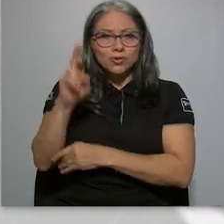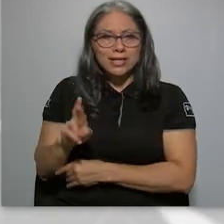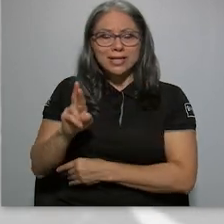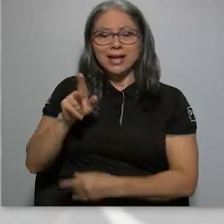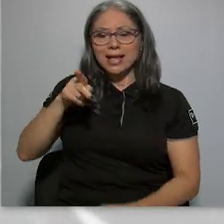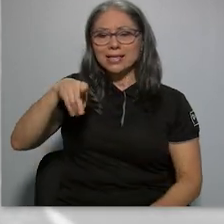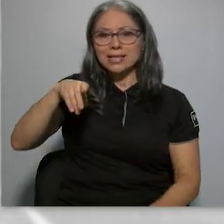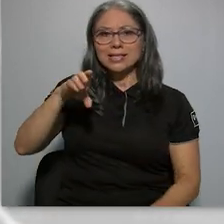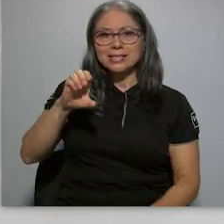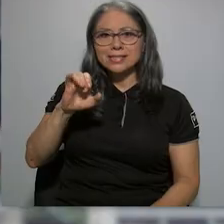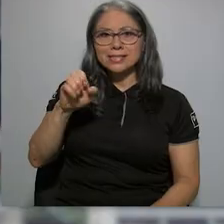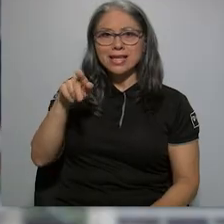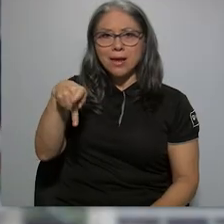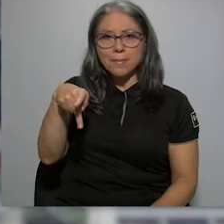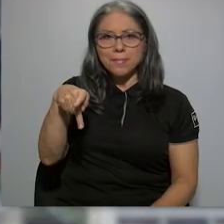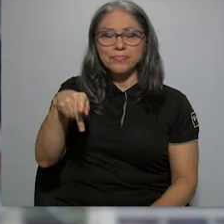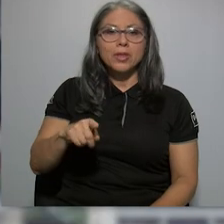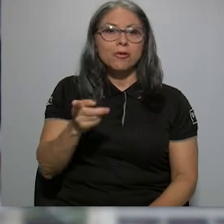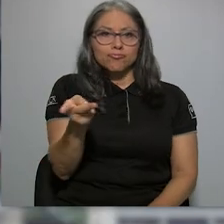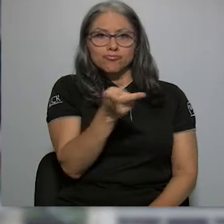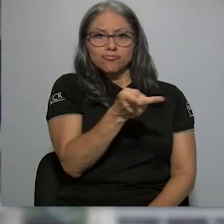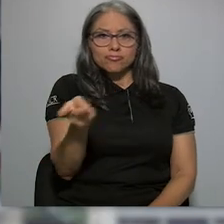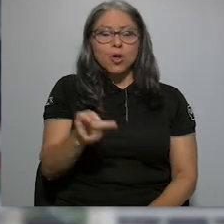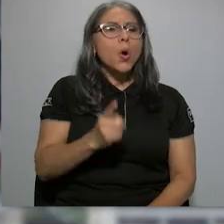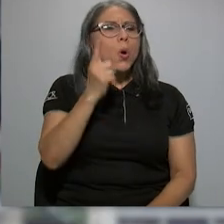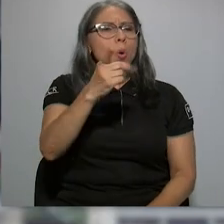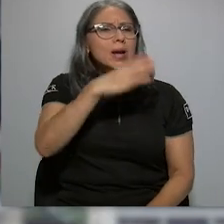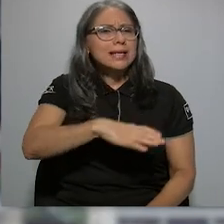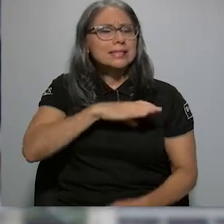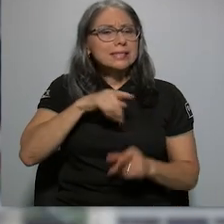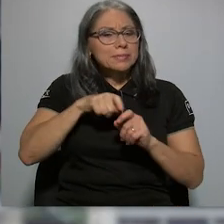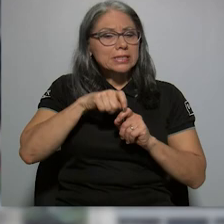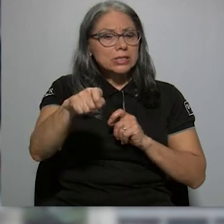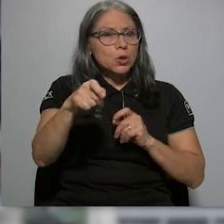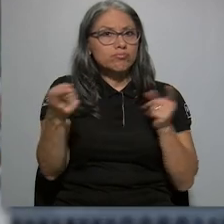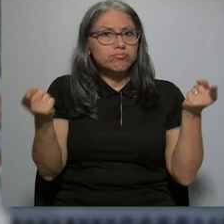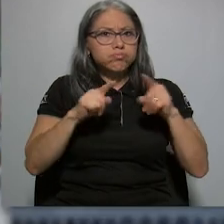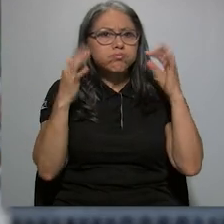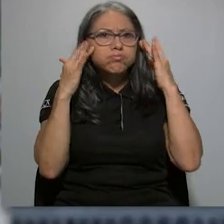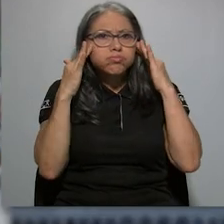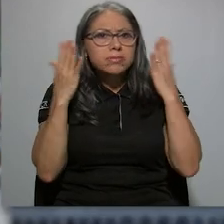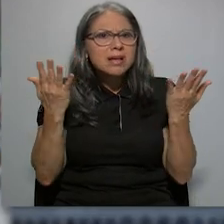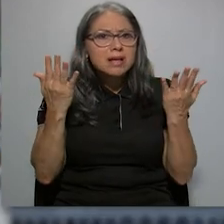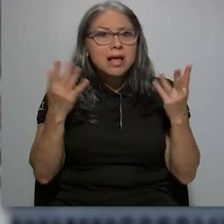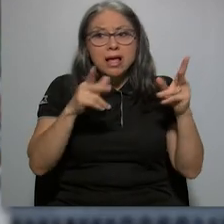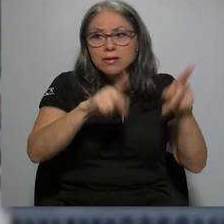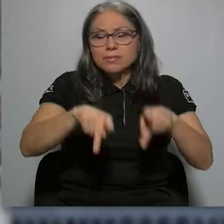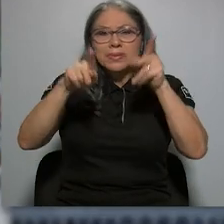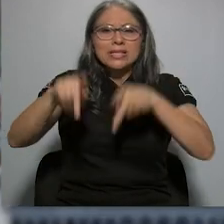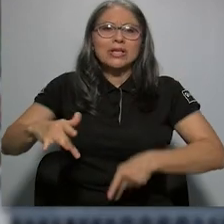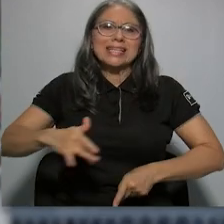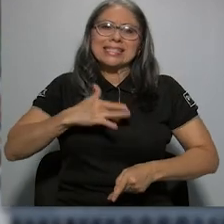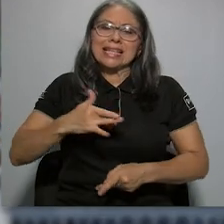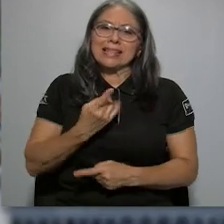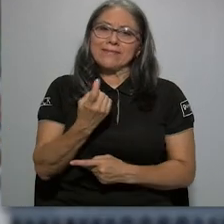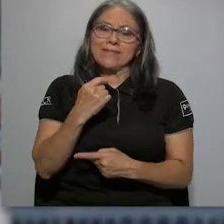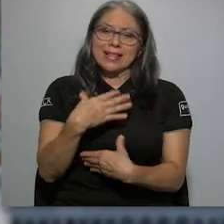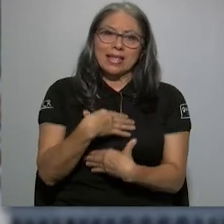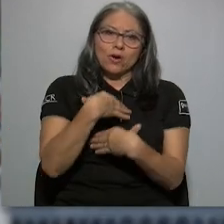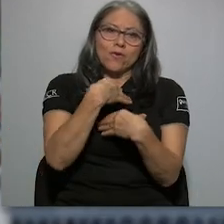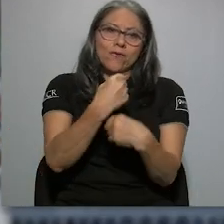Costa Rica, CIEP. Uno de los factores de medición que generan preocupación es el aumento en la desconfianza de la